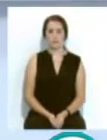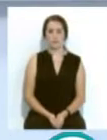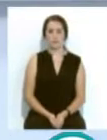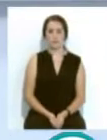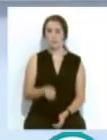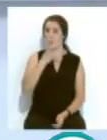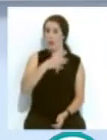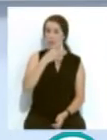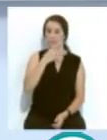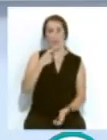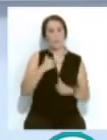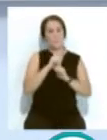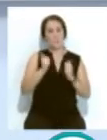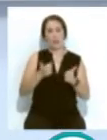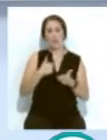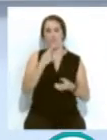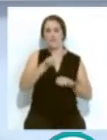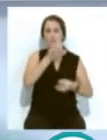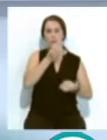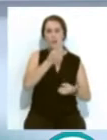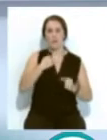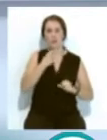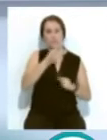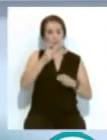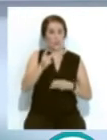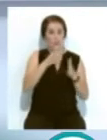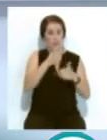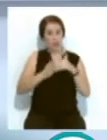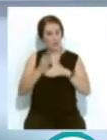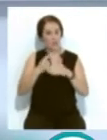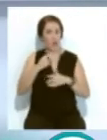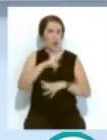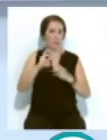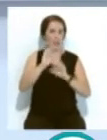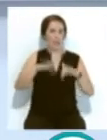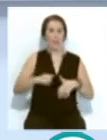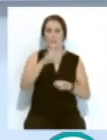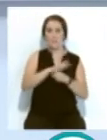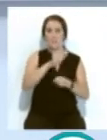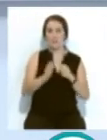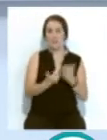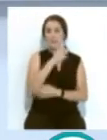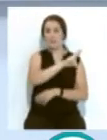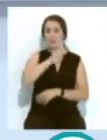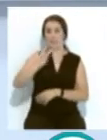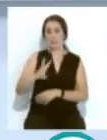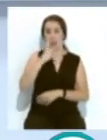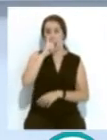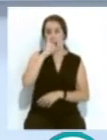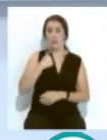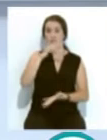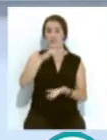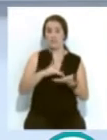Muy buenas tardes, ampliamos a continuación la información en esta segunda edición de Noticias Cádiz... ...en este martes 23 de junio...